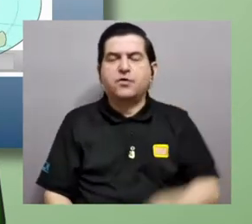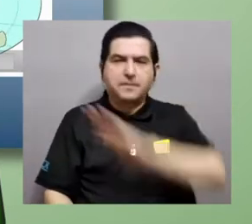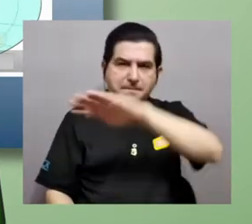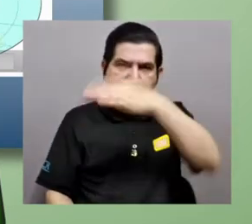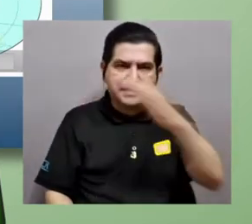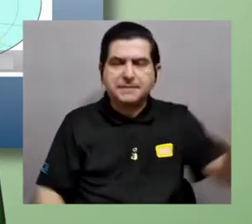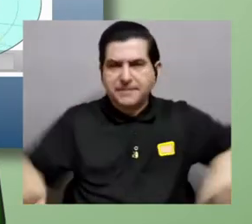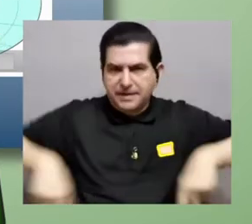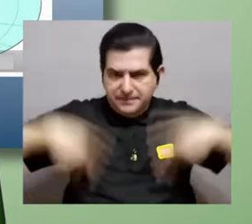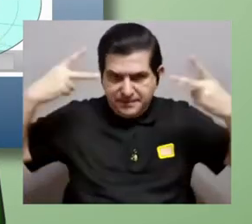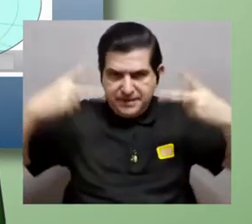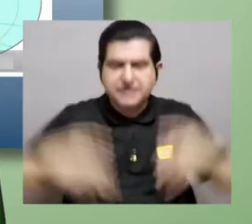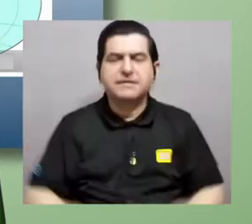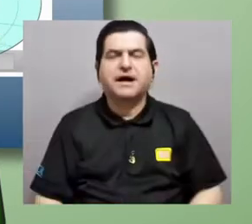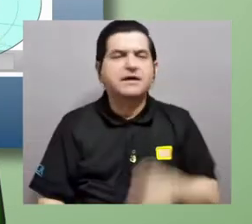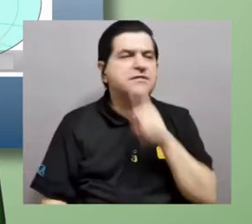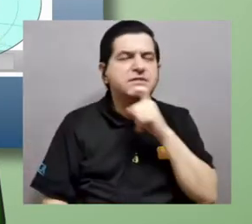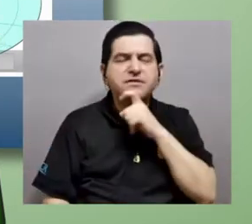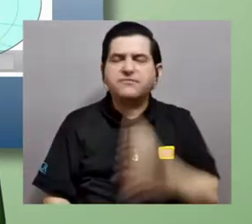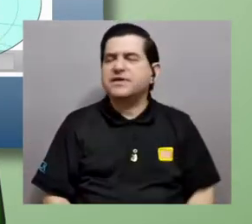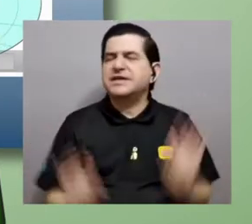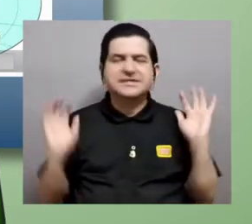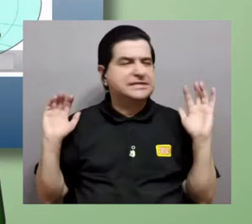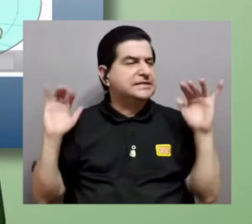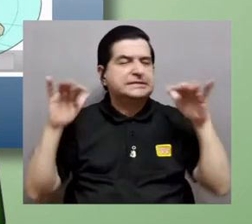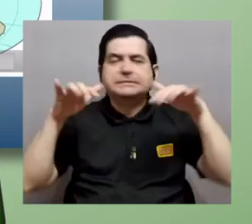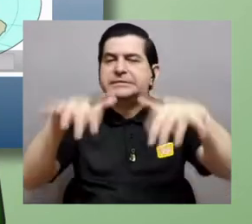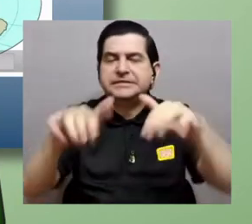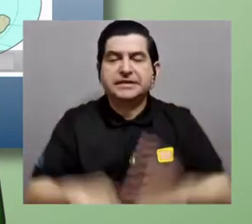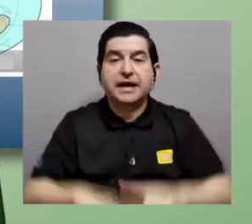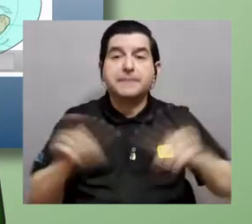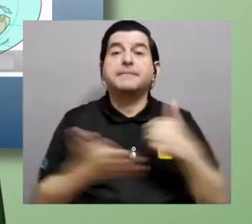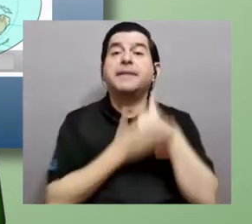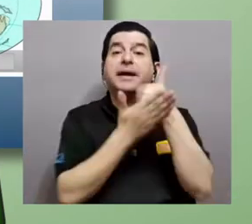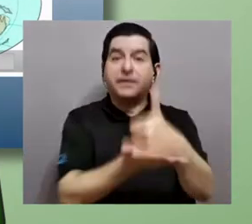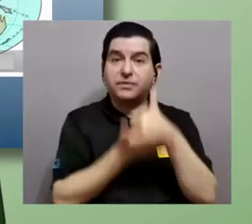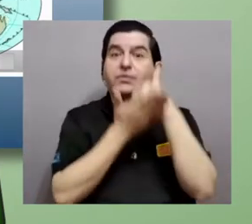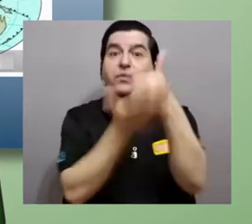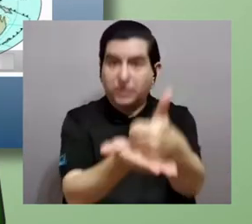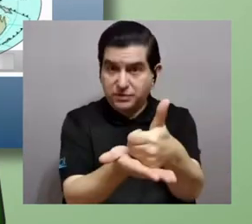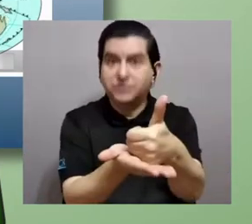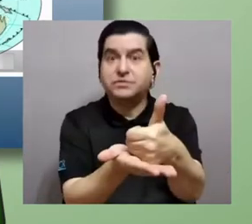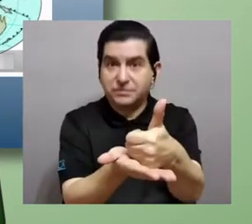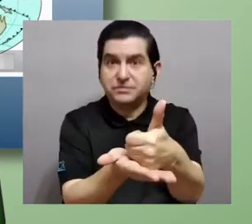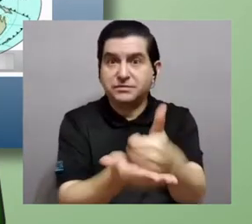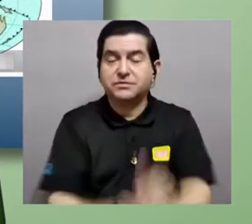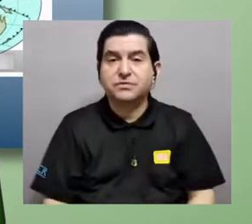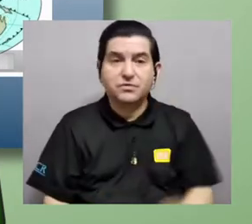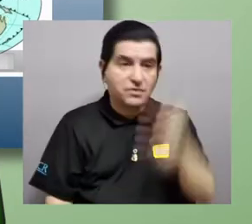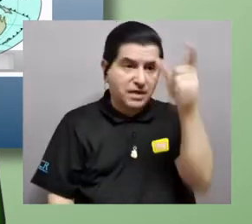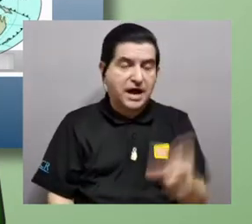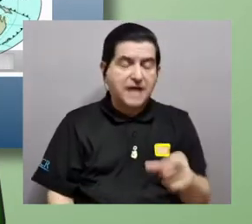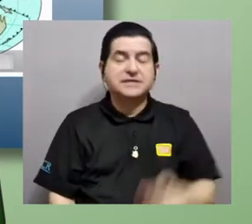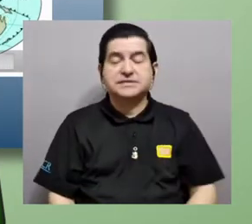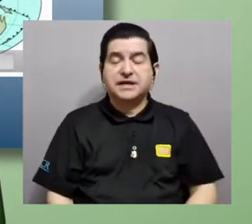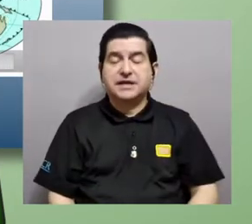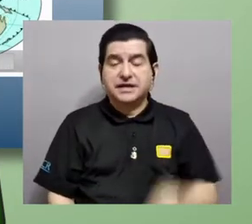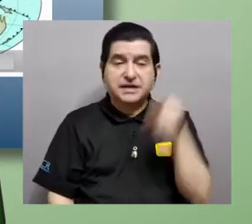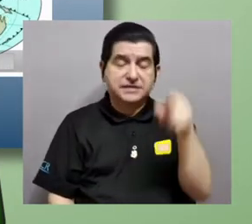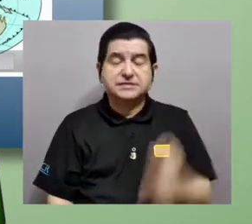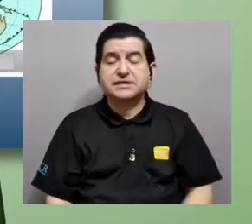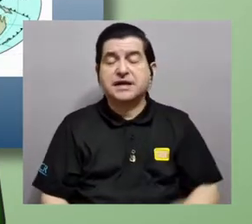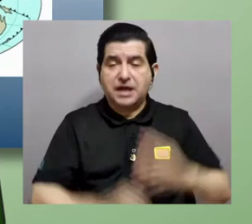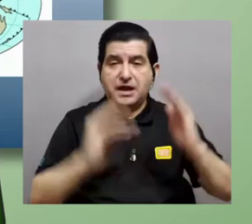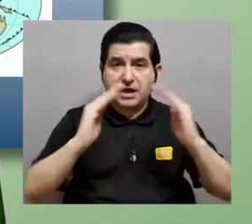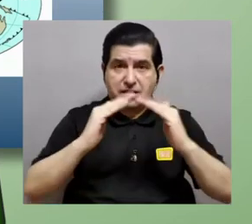marinas, hay dificultad para migraciones, pero favorecen los organismos continentales.